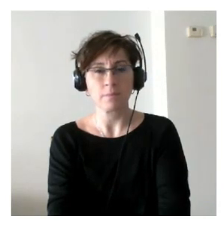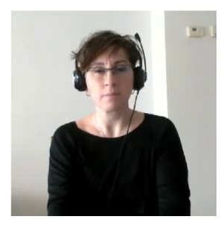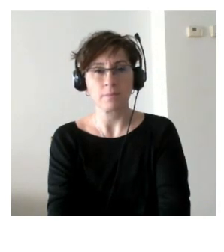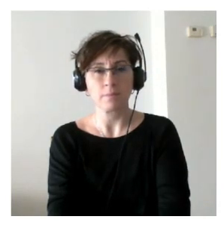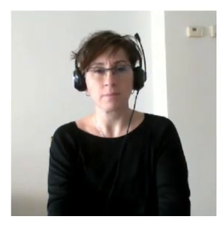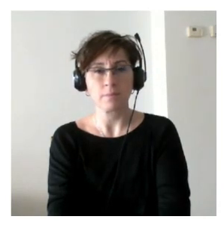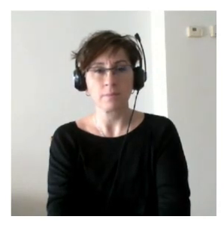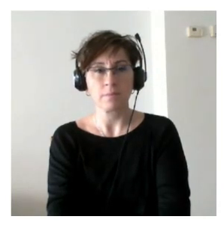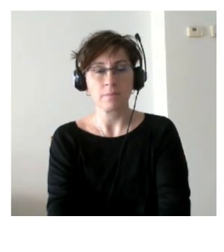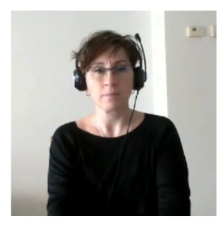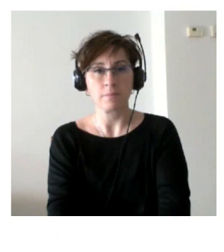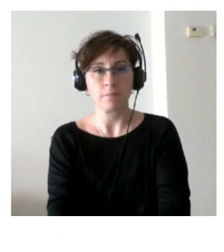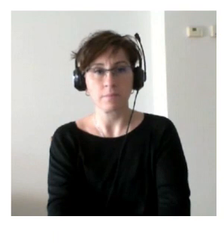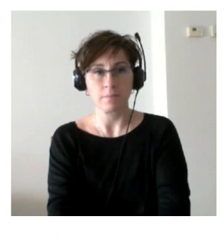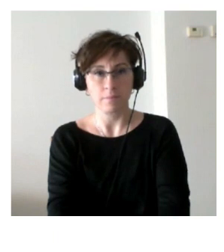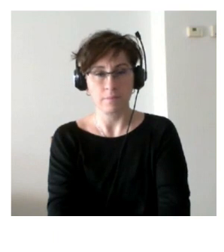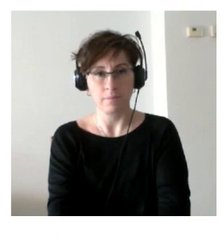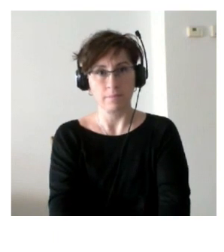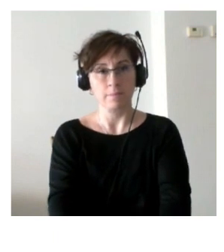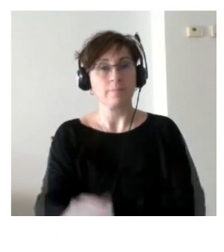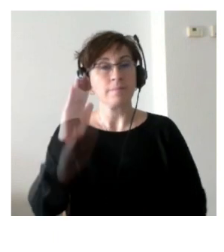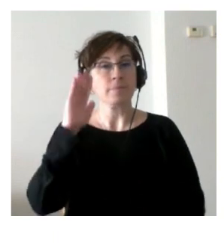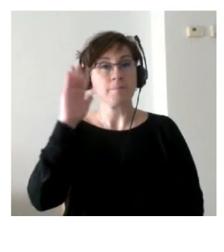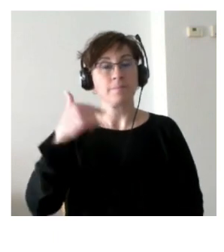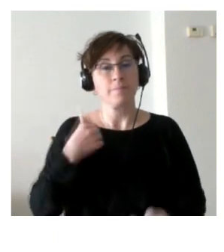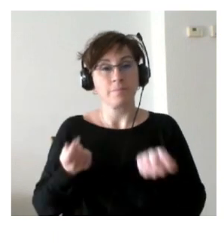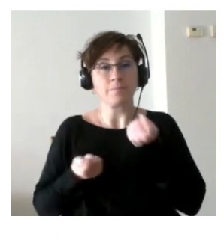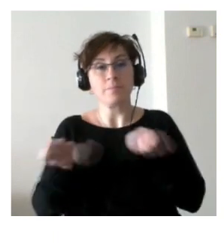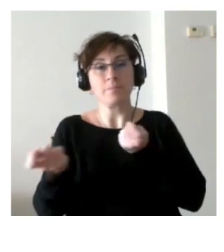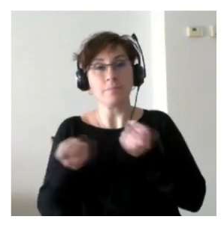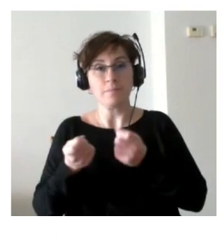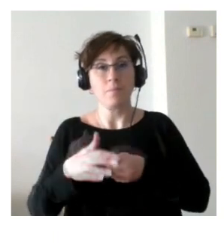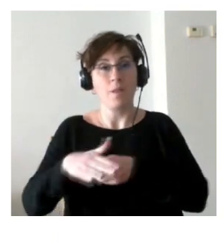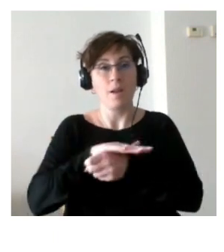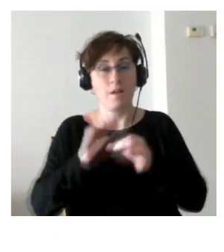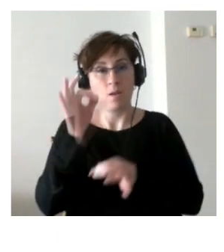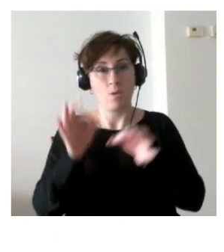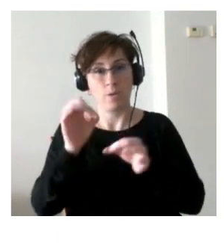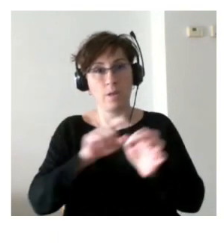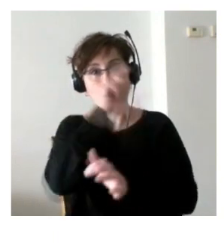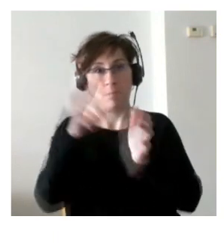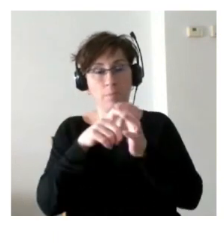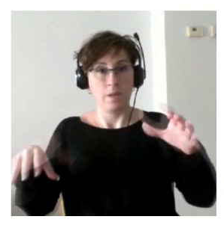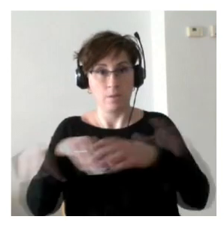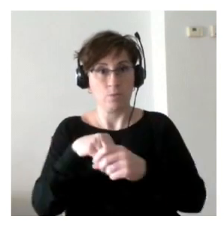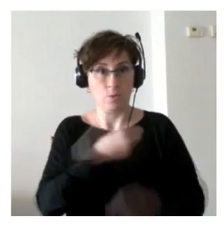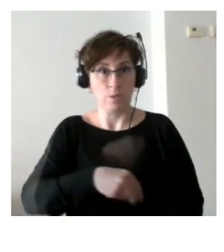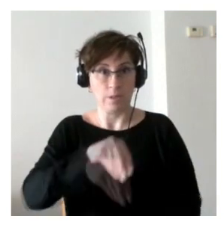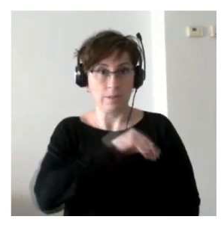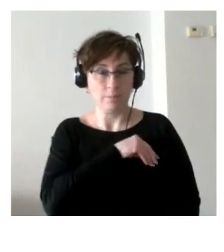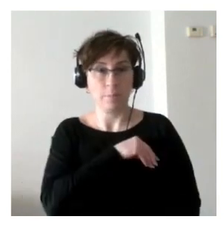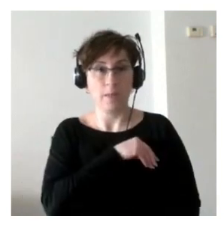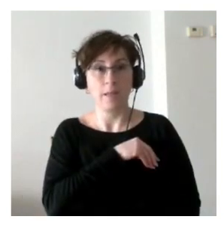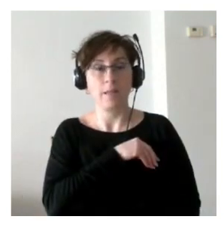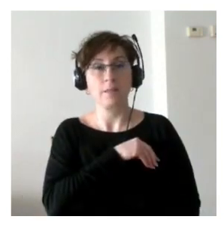buenas tardes soy Inés de Araoz y soy que coordino el área jurídica de plena inclusión España que es bueno pues es el